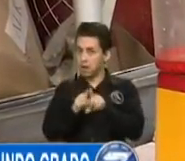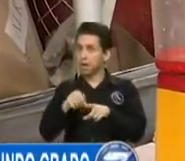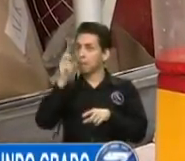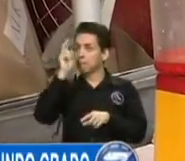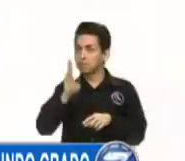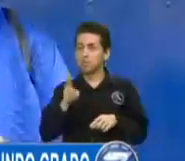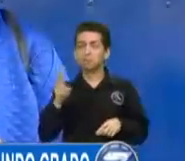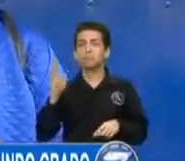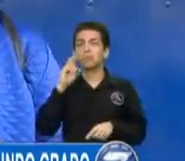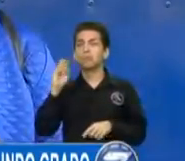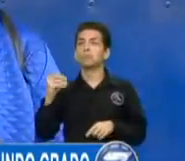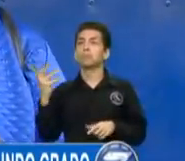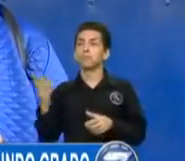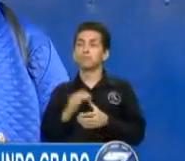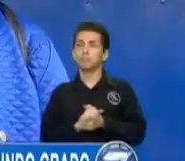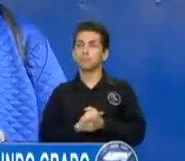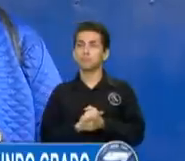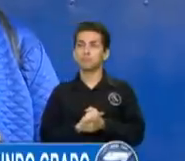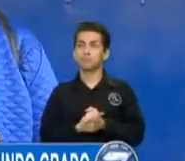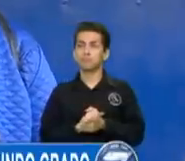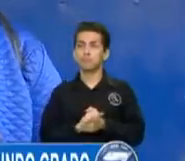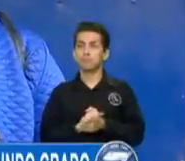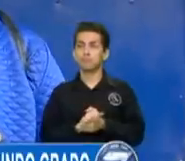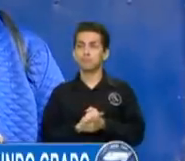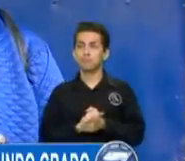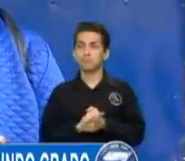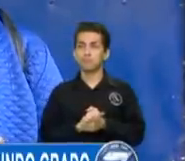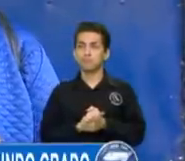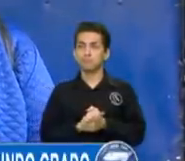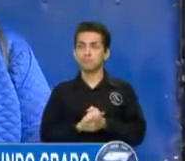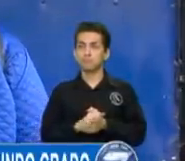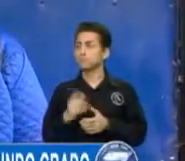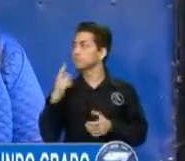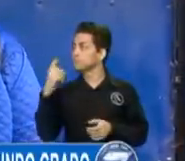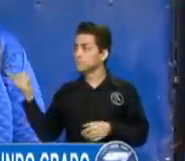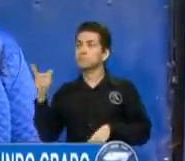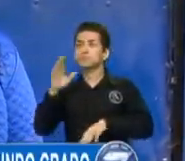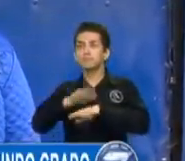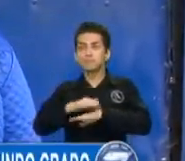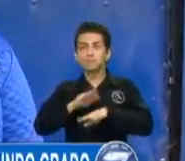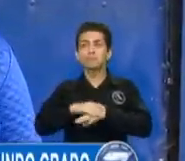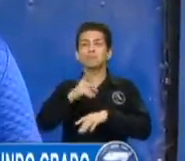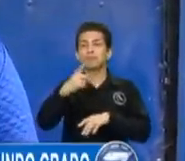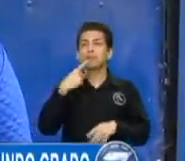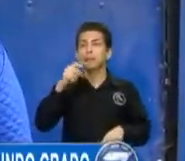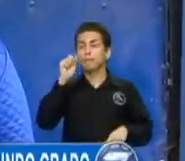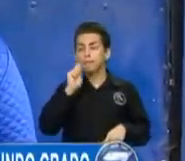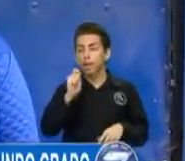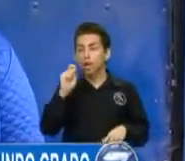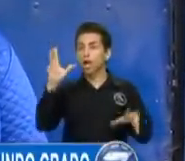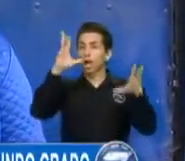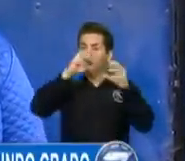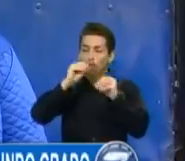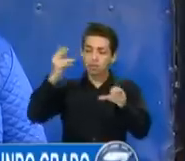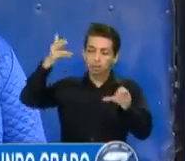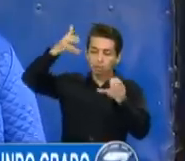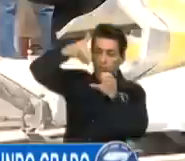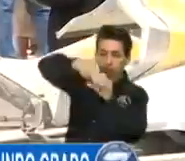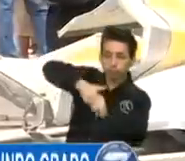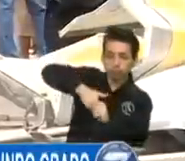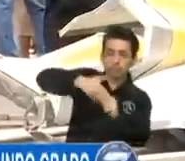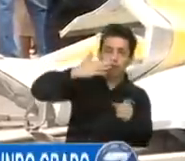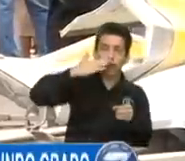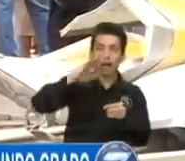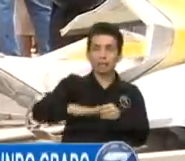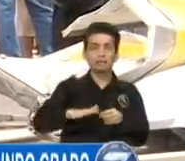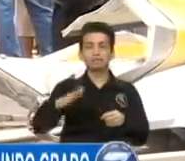porque a mí me quemaron la vez pasada. Incluso ya se les había dicho que vinieran de noche cuando yo no estaba cocinando. Pero no hacen caso, ellos